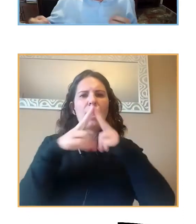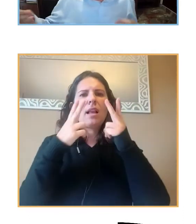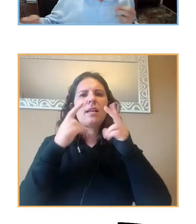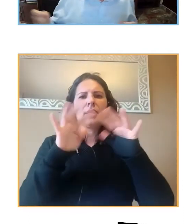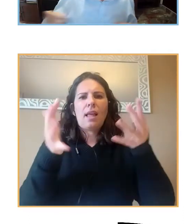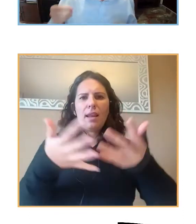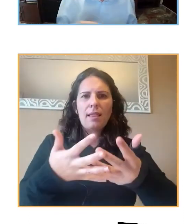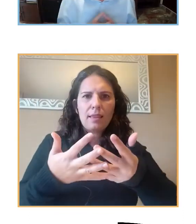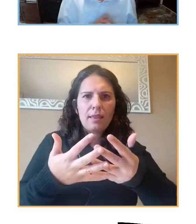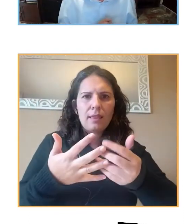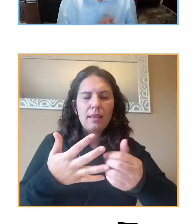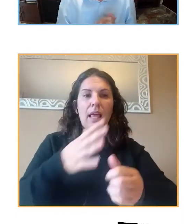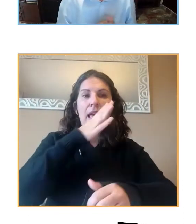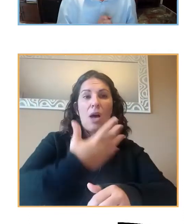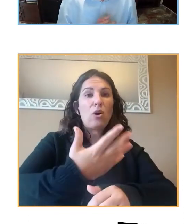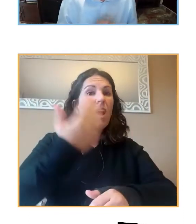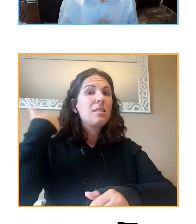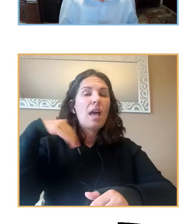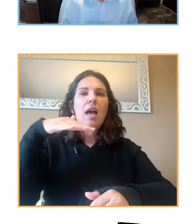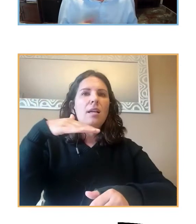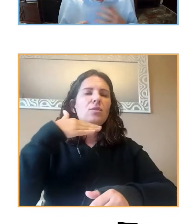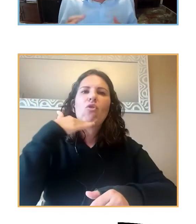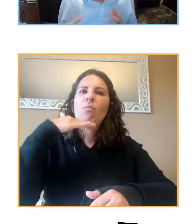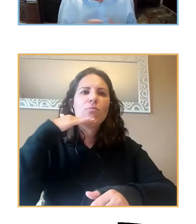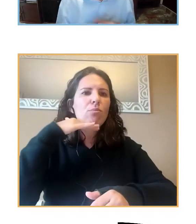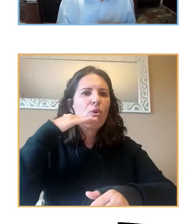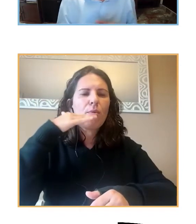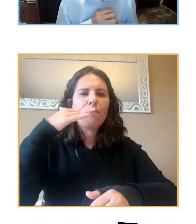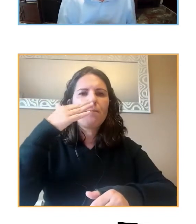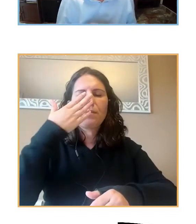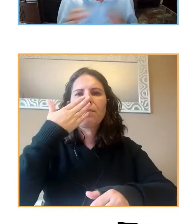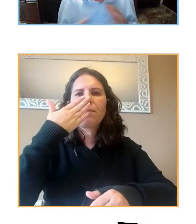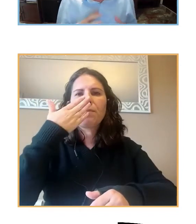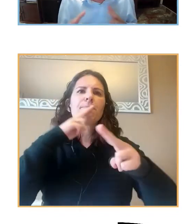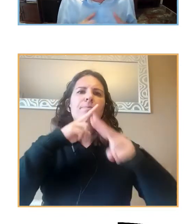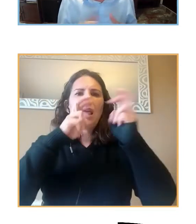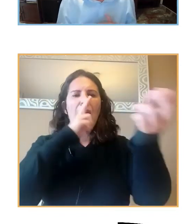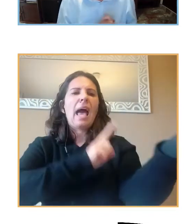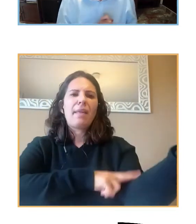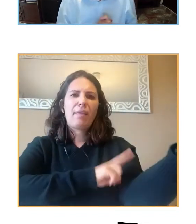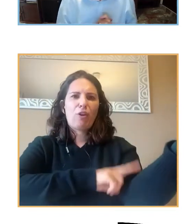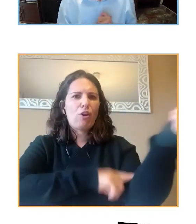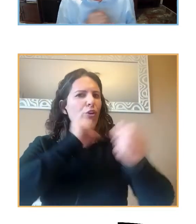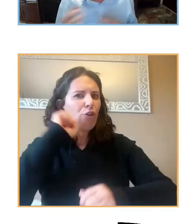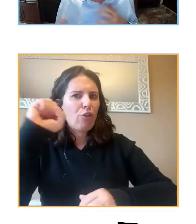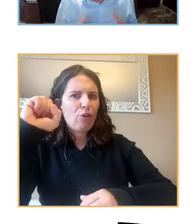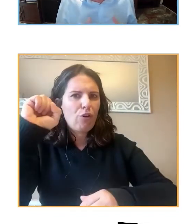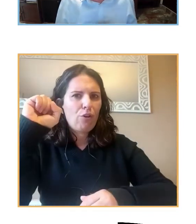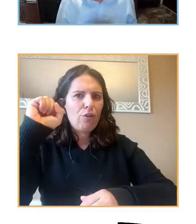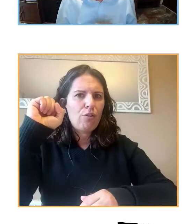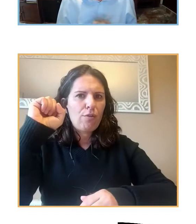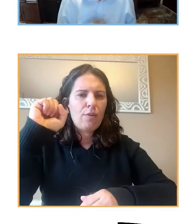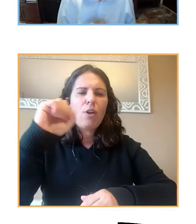estando ya en un límite que podríamos llegar casi a la adicción, ¿no? Porque si no tenían otro tipo de entretenerse, otro tipo de